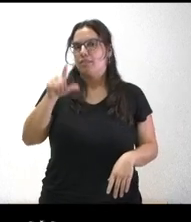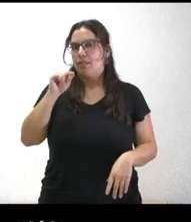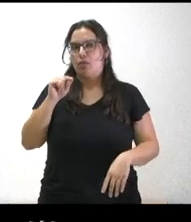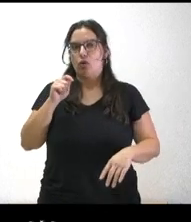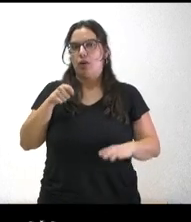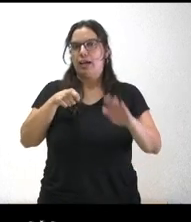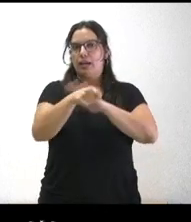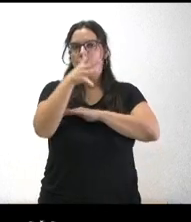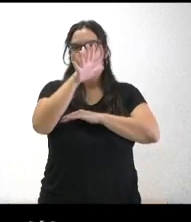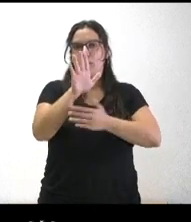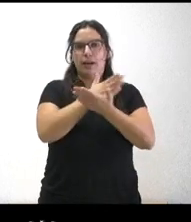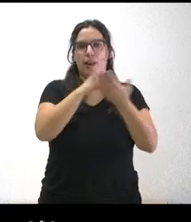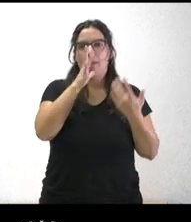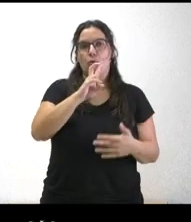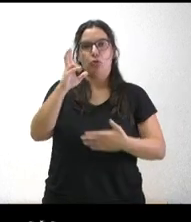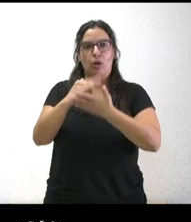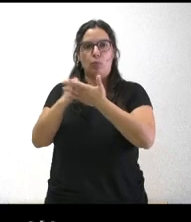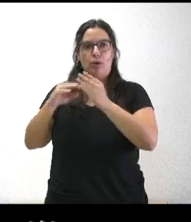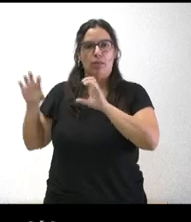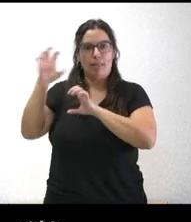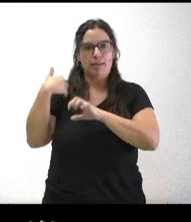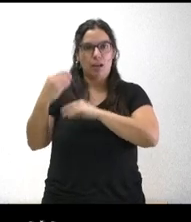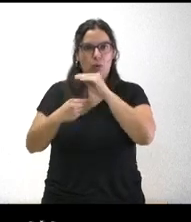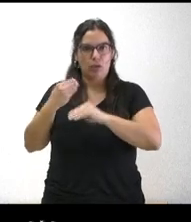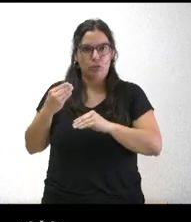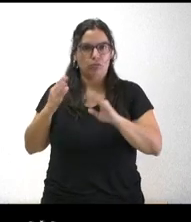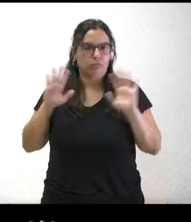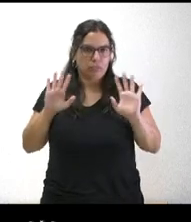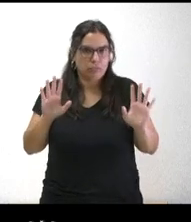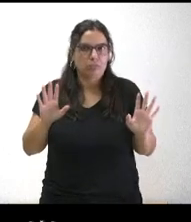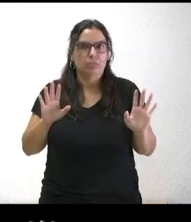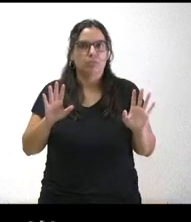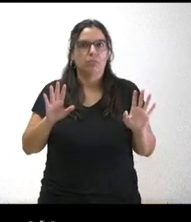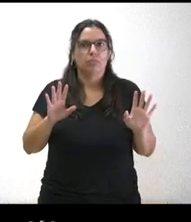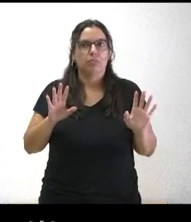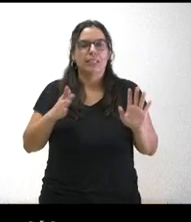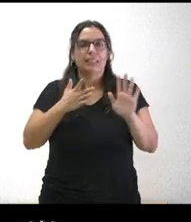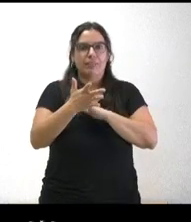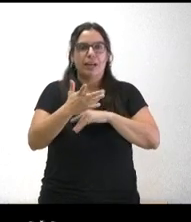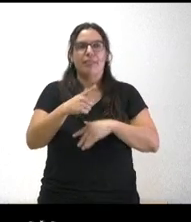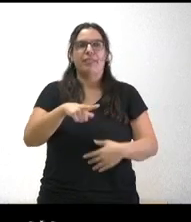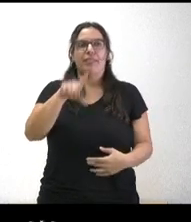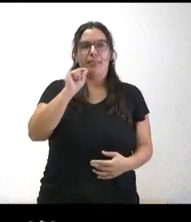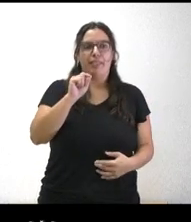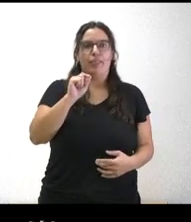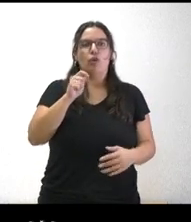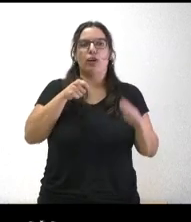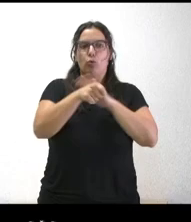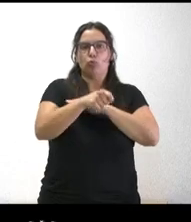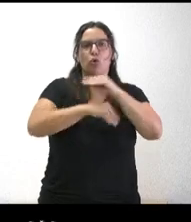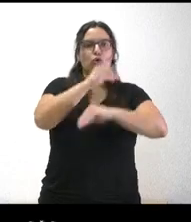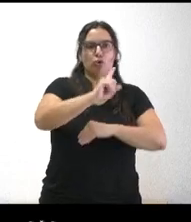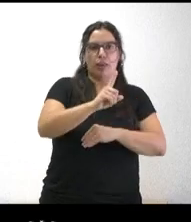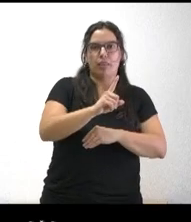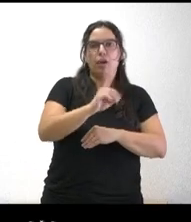a recurrirlo porque ya había otras comunidades que lo habían presentado no sé si nos puede aclarar eso si por voluntad propia no se decidió presentar el recurso o si fue